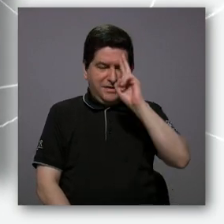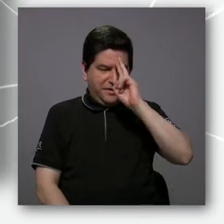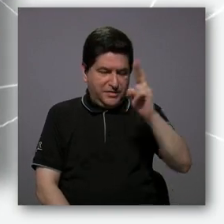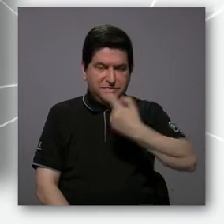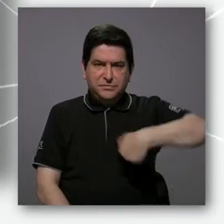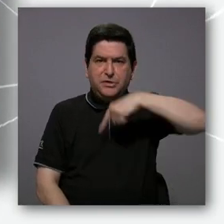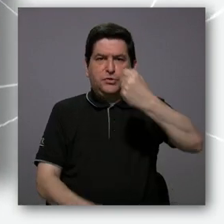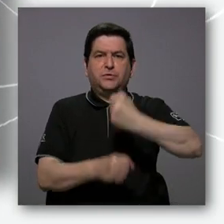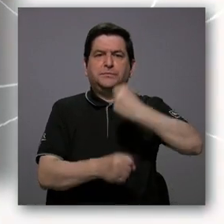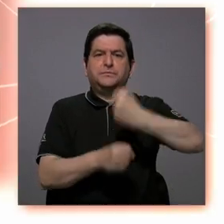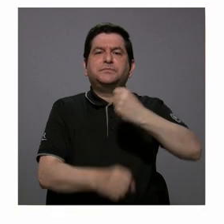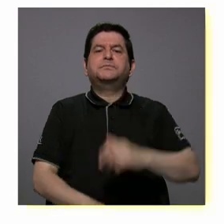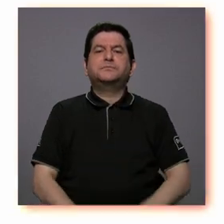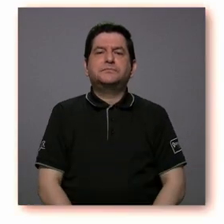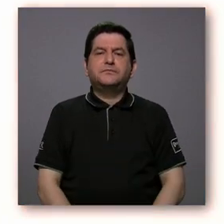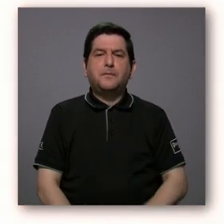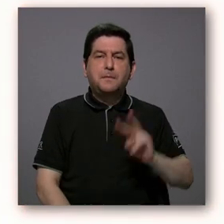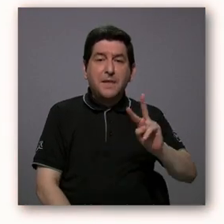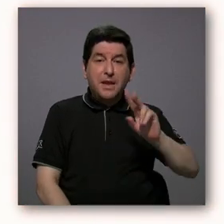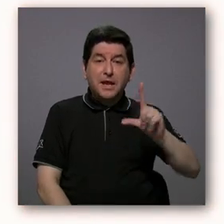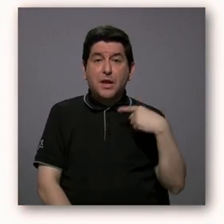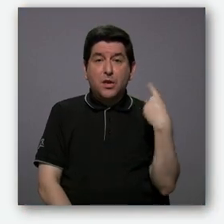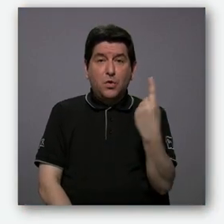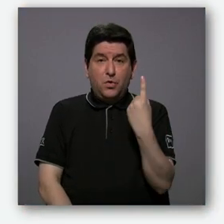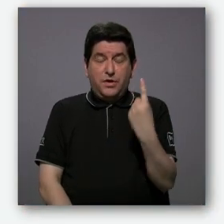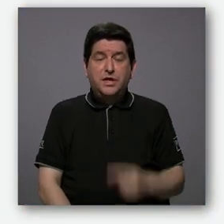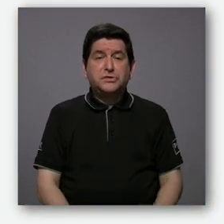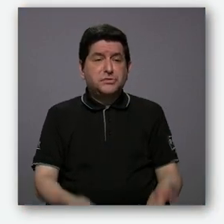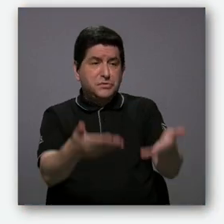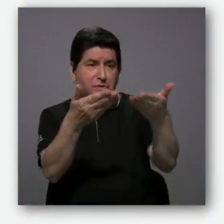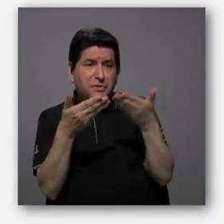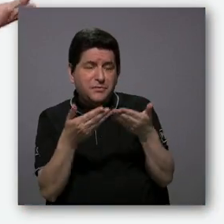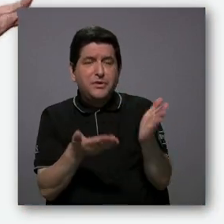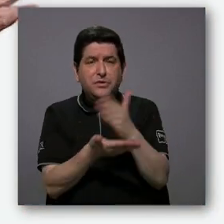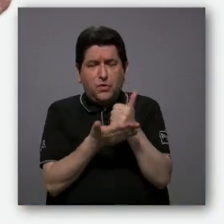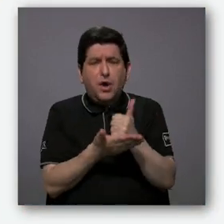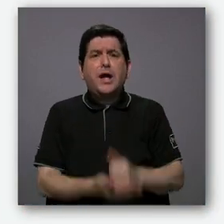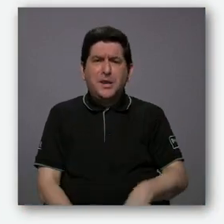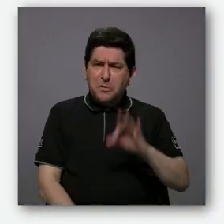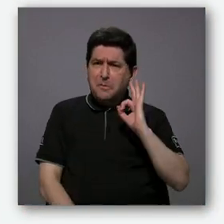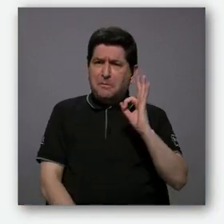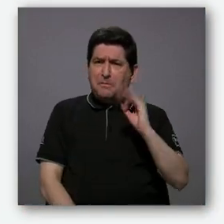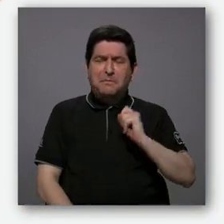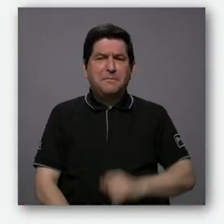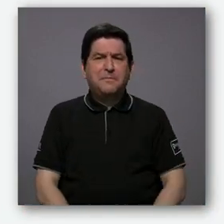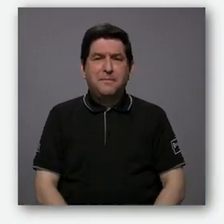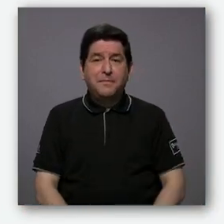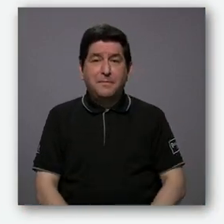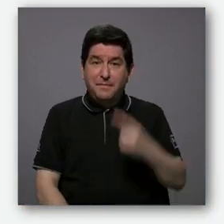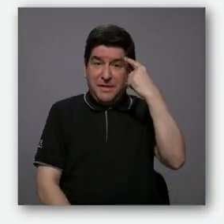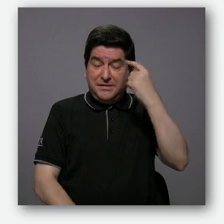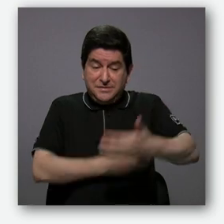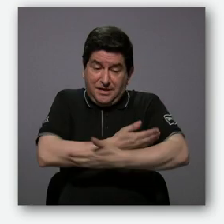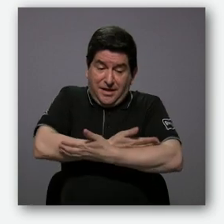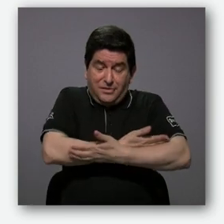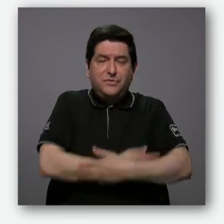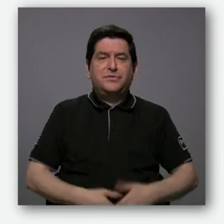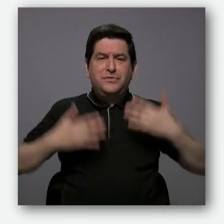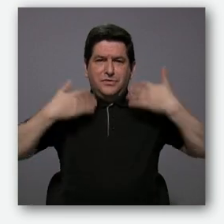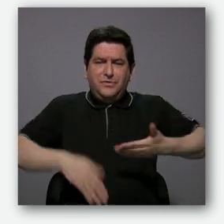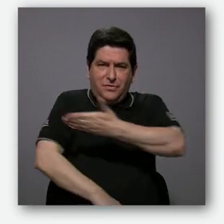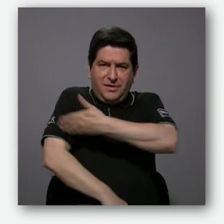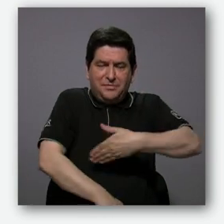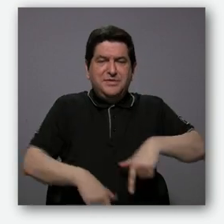respeto por nuestra labor. Vicky solo llegó a regalarme algo muy práctico para los recién nacidos, unas